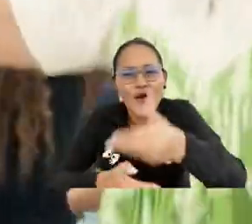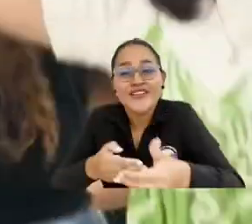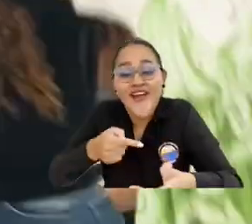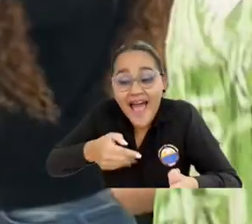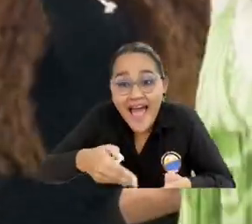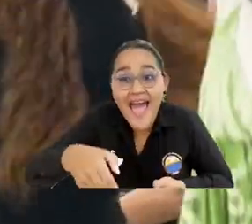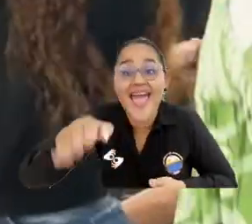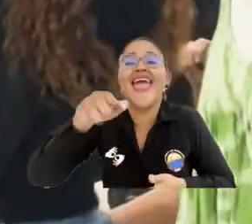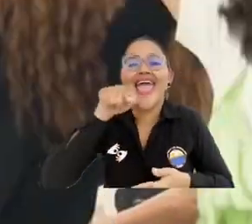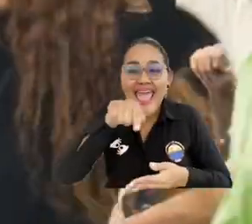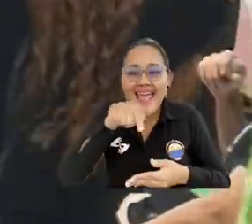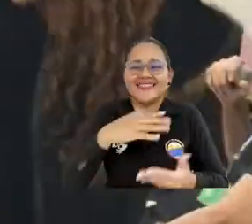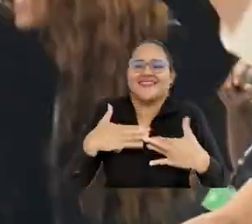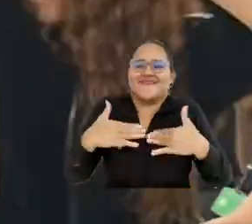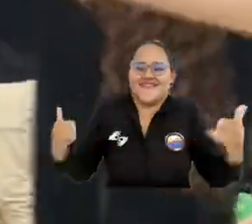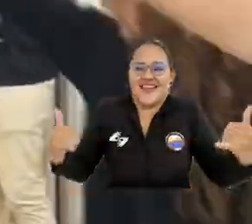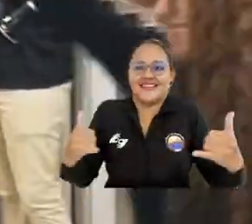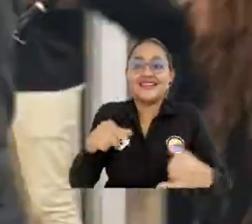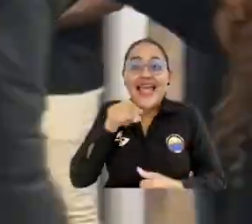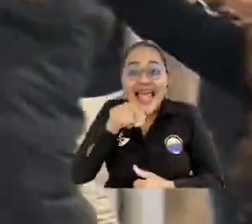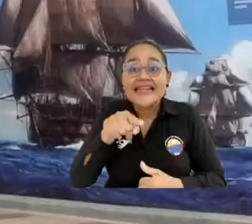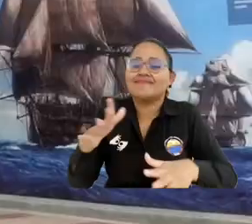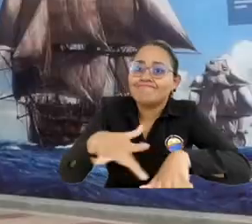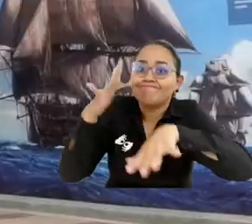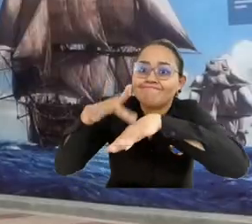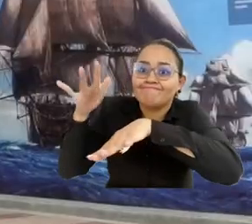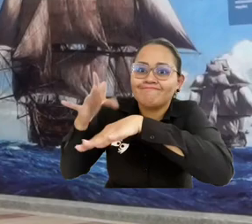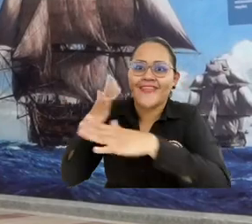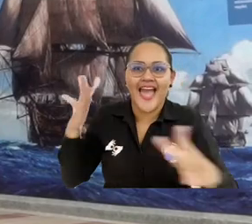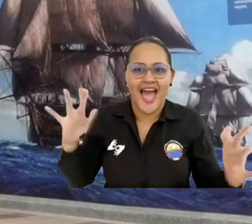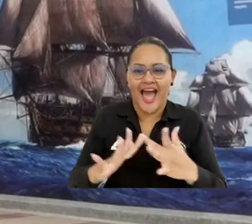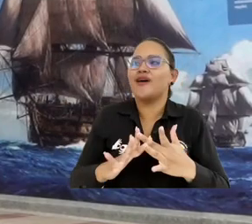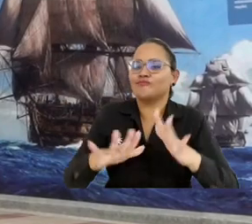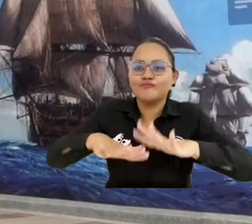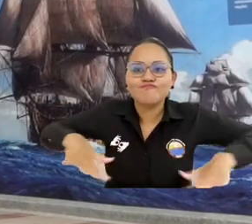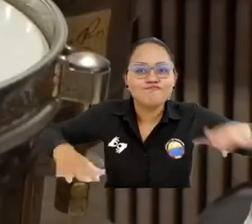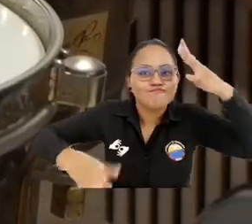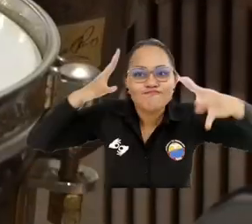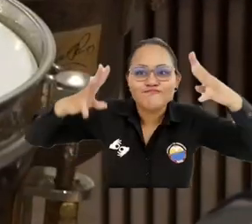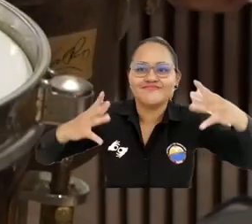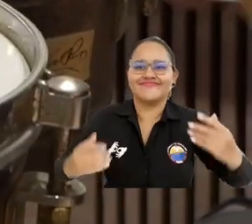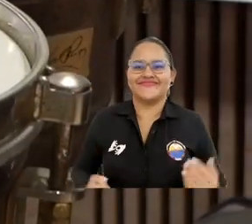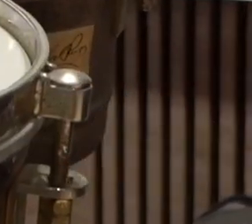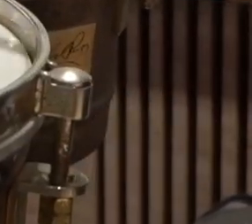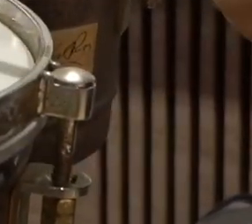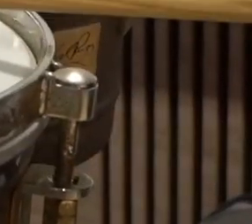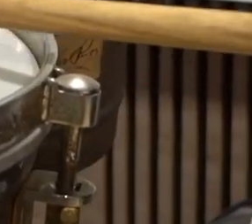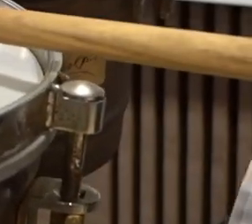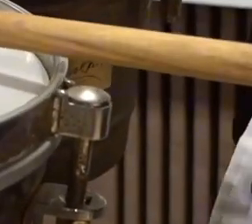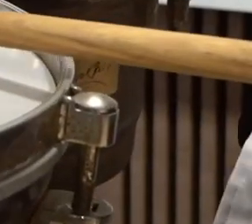lugar, sino es en el proceso. Y eso es lo que estamos provocando con estos espacios de innovación.